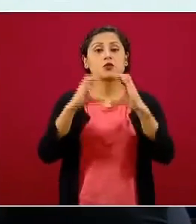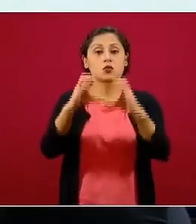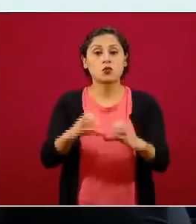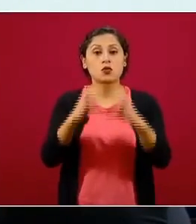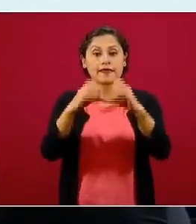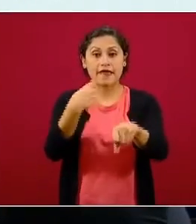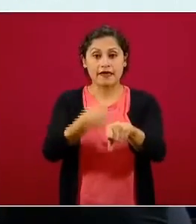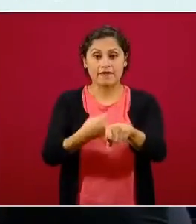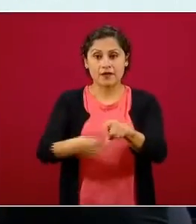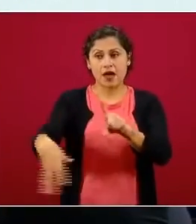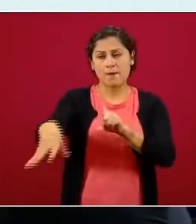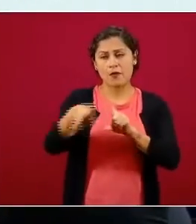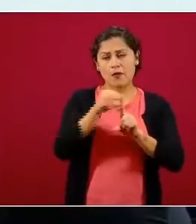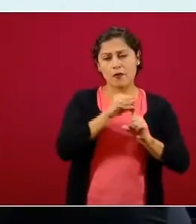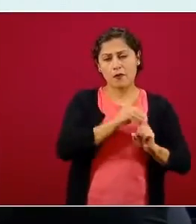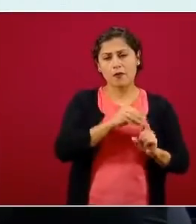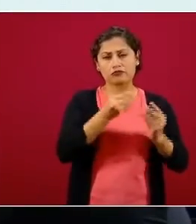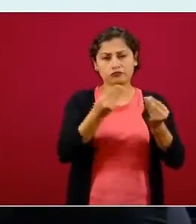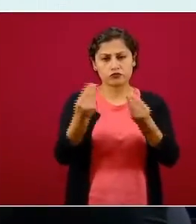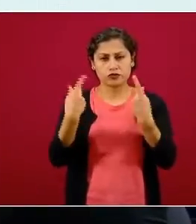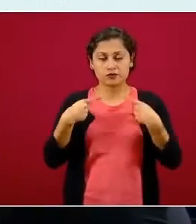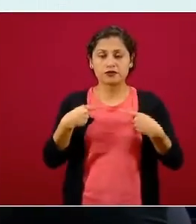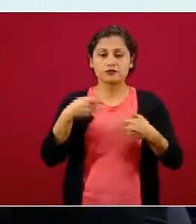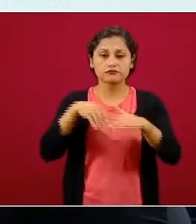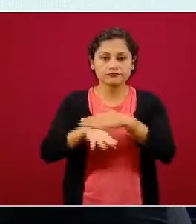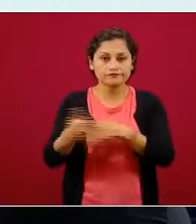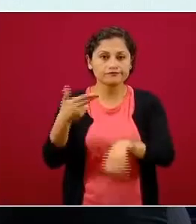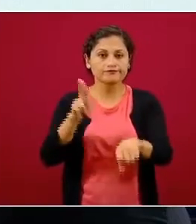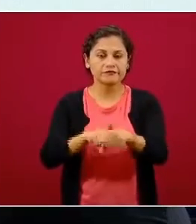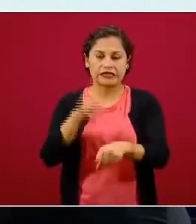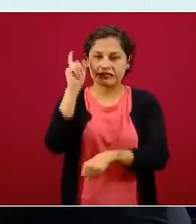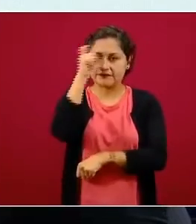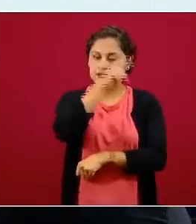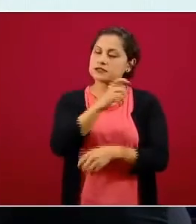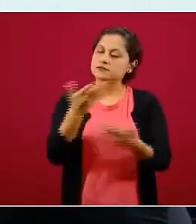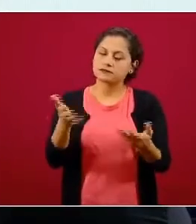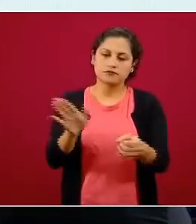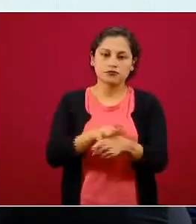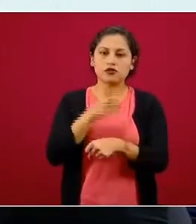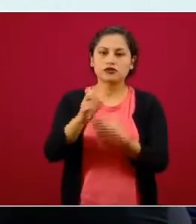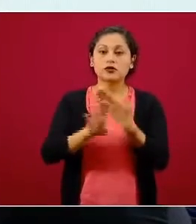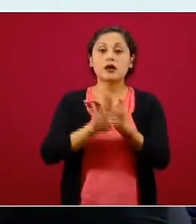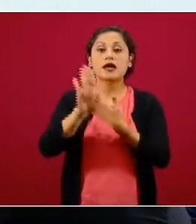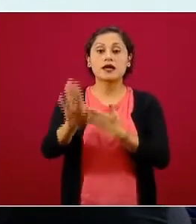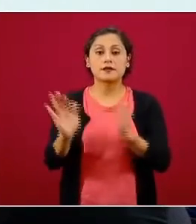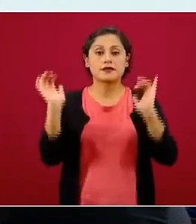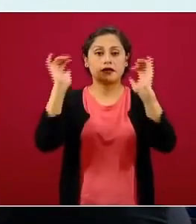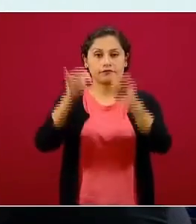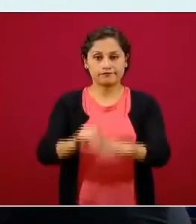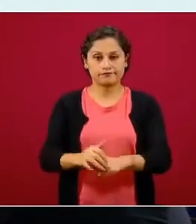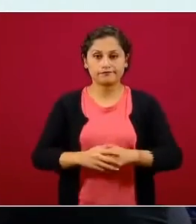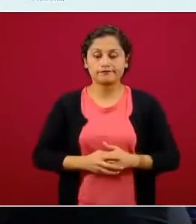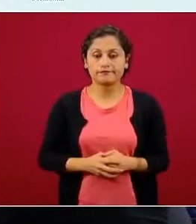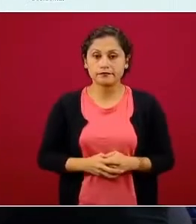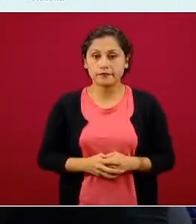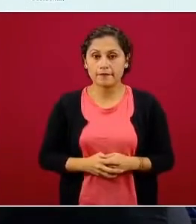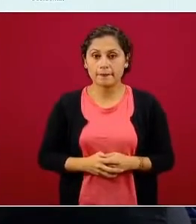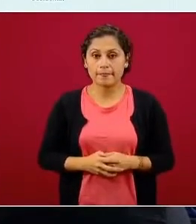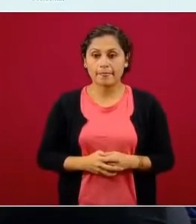demandar atención médica hospitalaria. Veamos entonces ahora sí la primera diapositiva del panorama